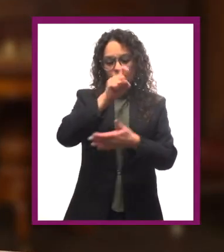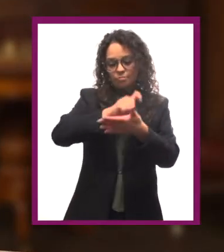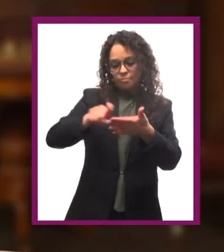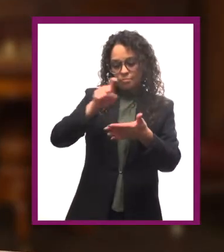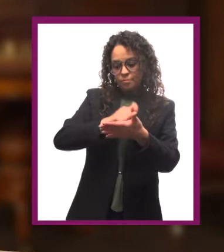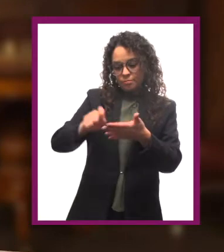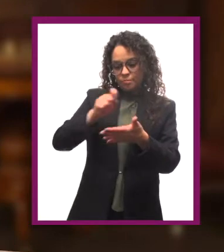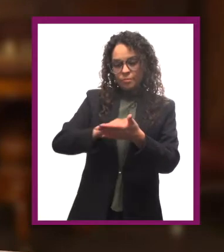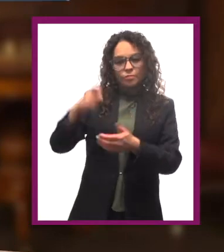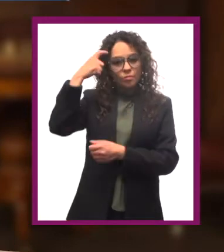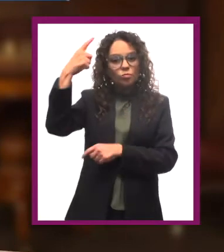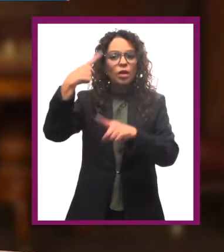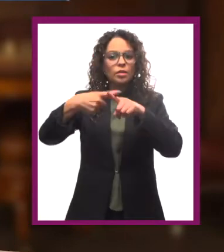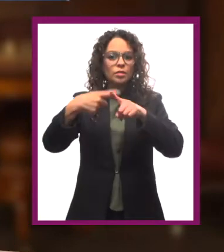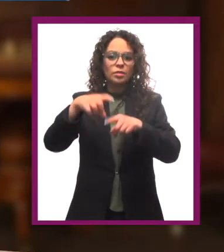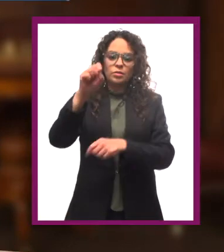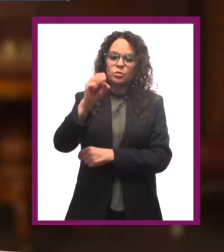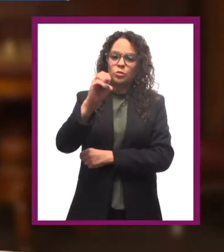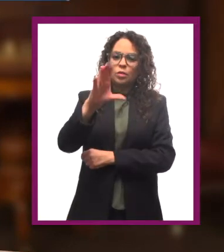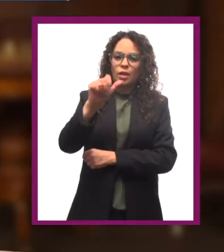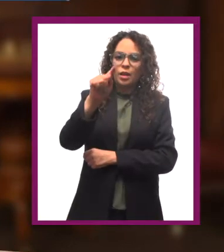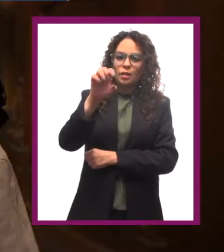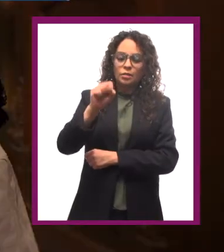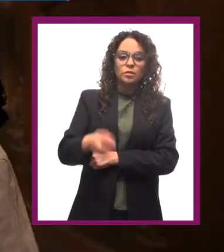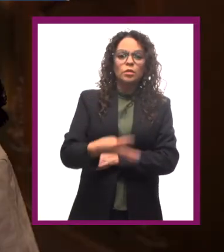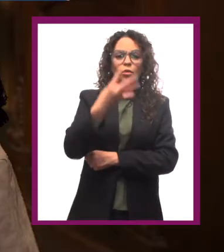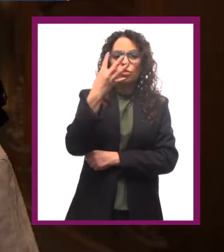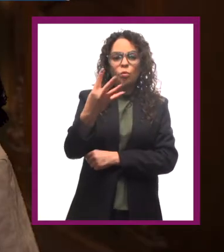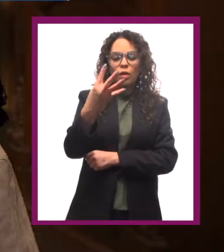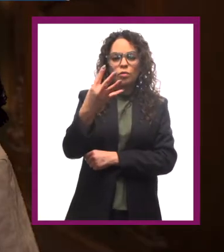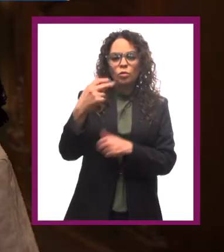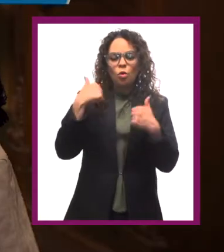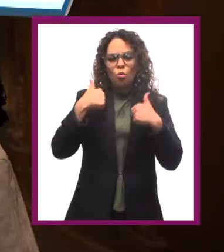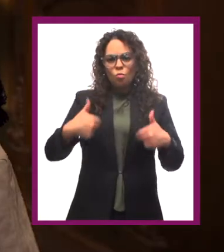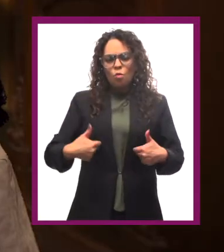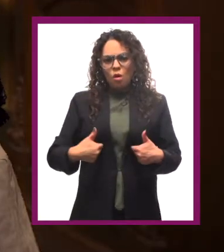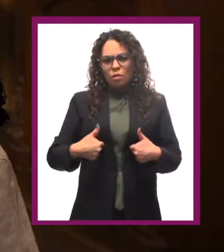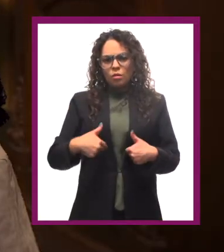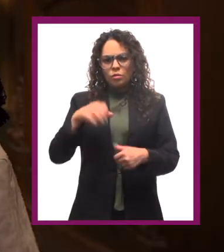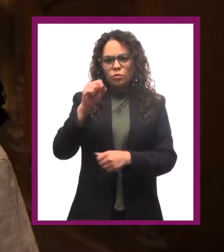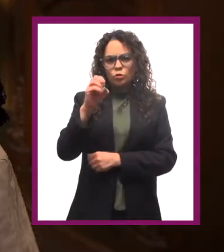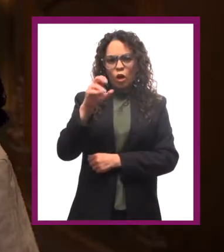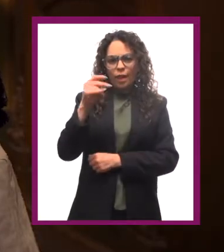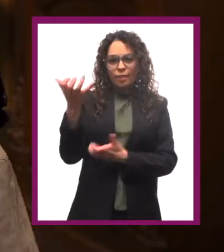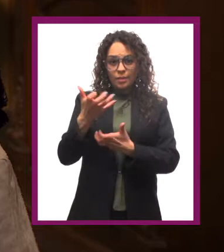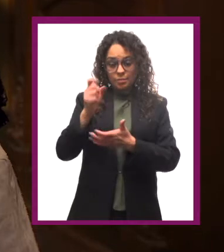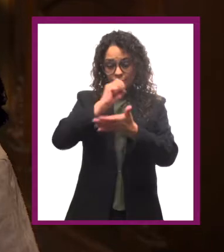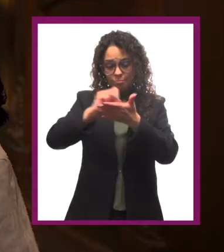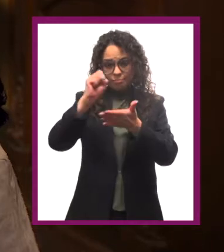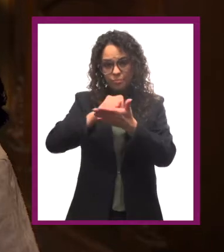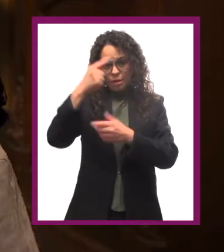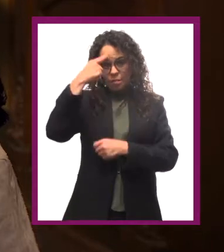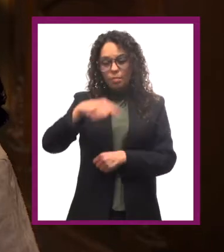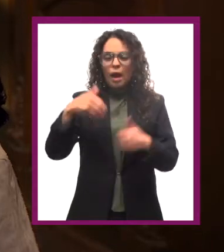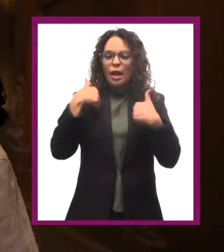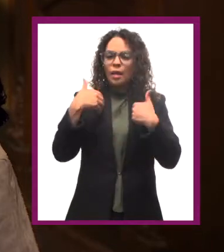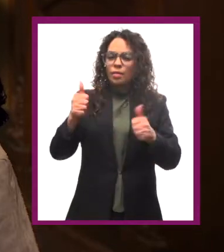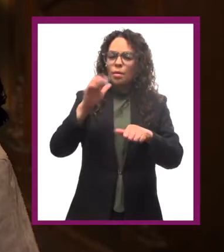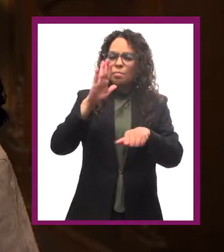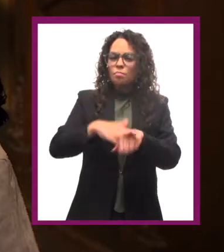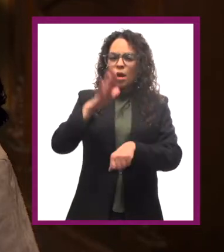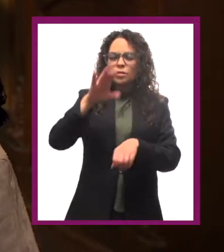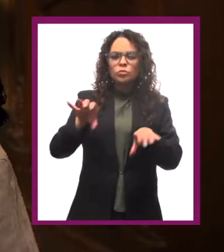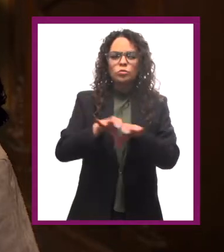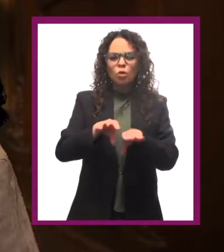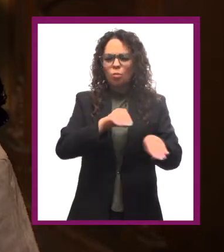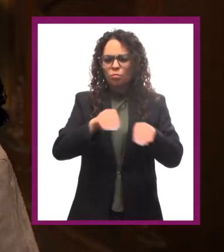basada en los textos de Hipócrates. La teoría de los cuatro humores fue una de las más comunes para entender el